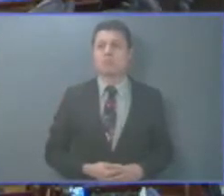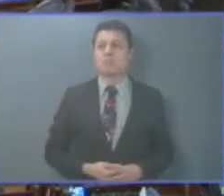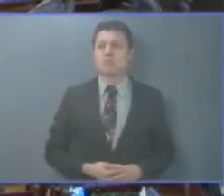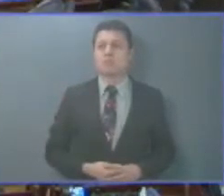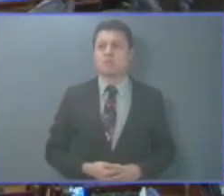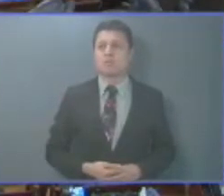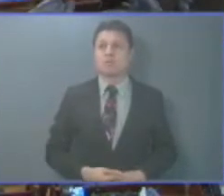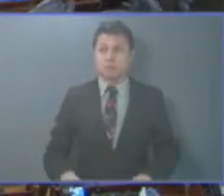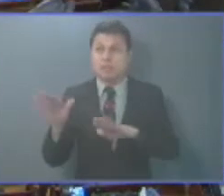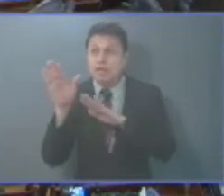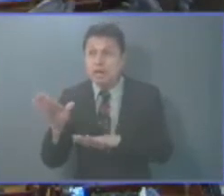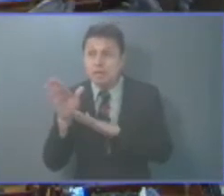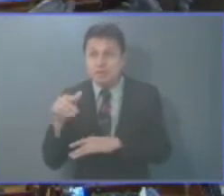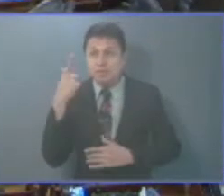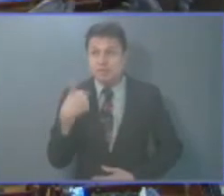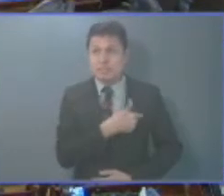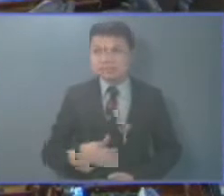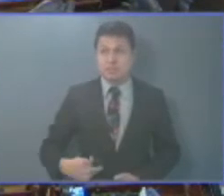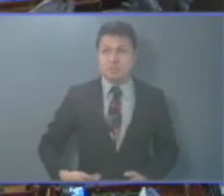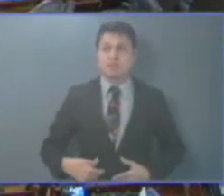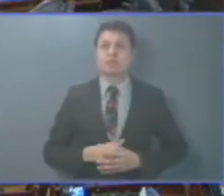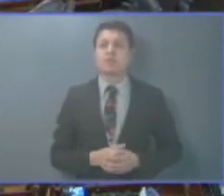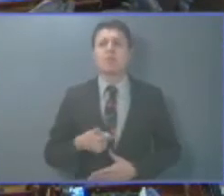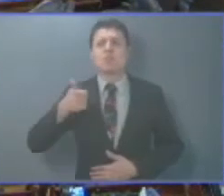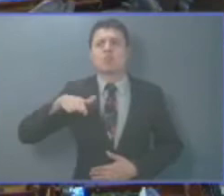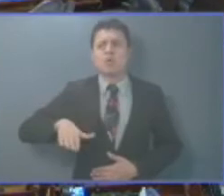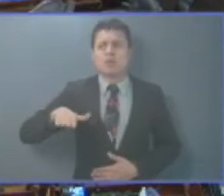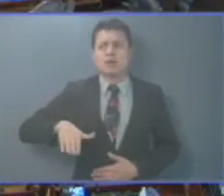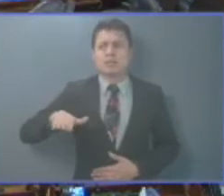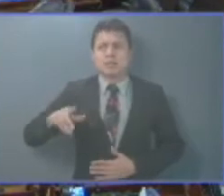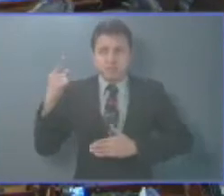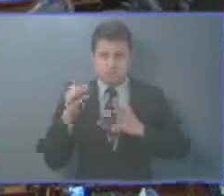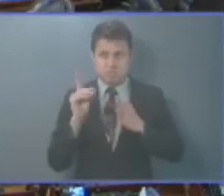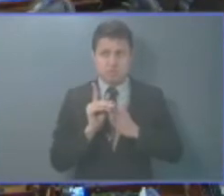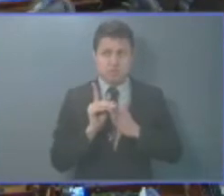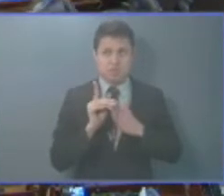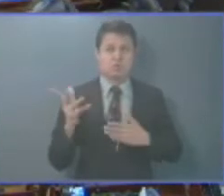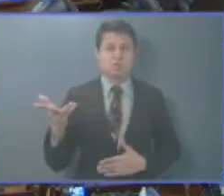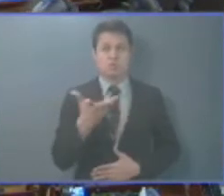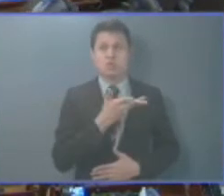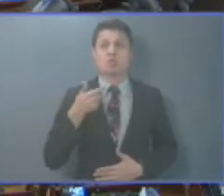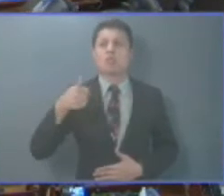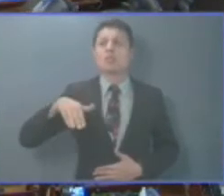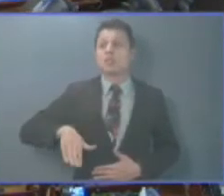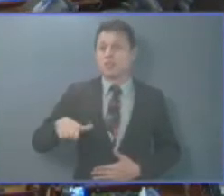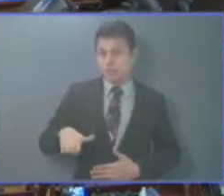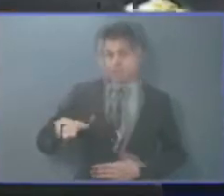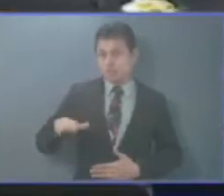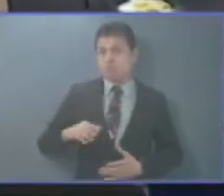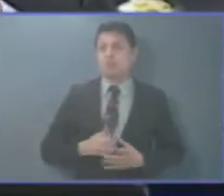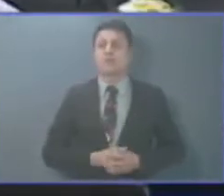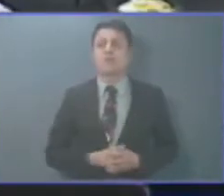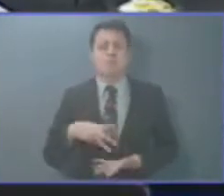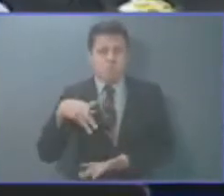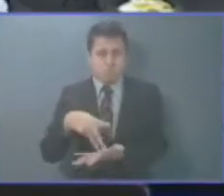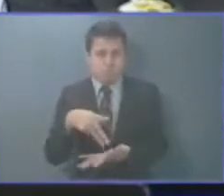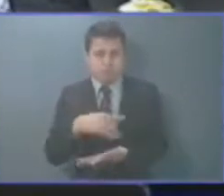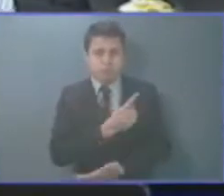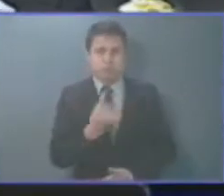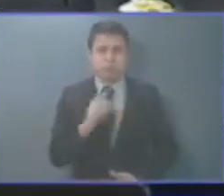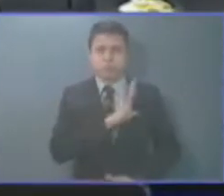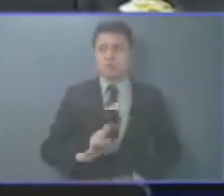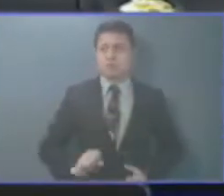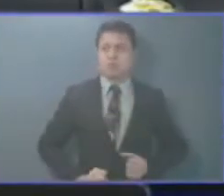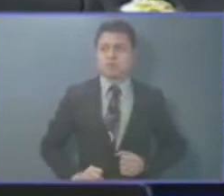Muchas gracias, Presidente. Buenas tardes, colegas diputados. Buenas tardes, pueblo salvadoreño.